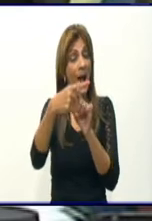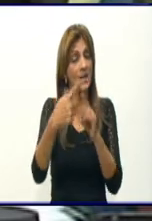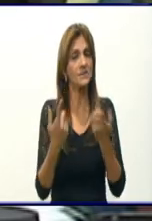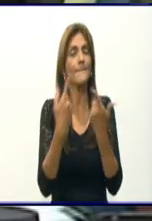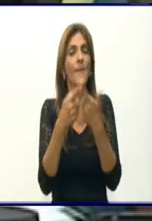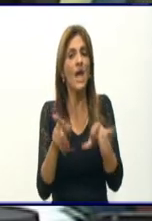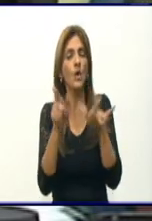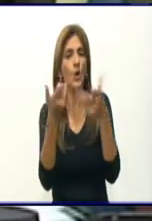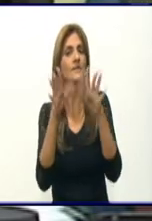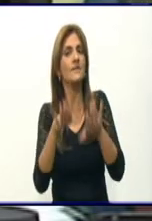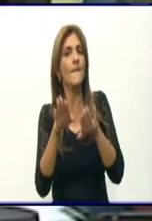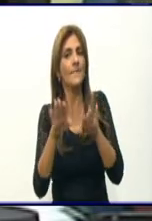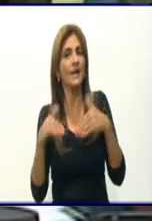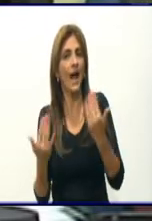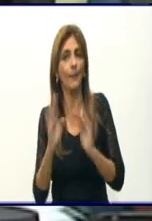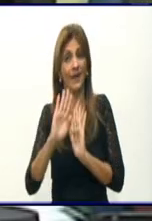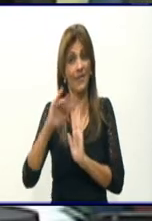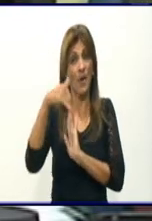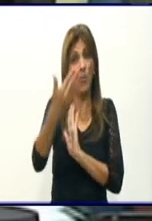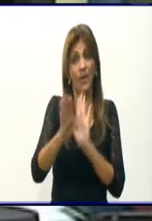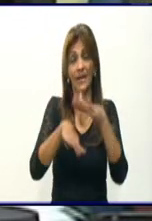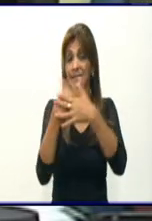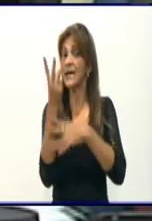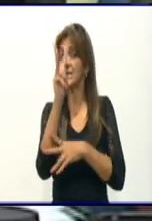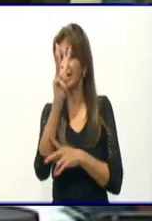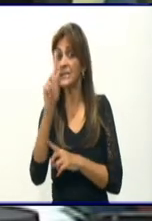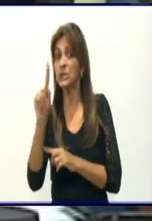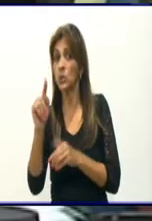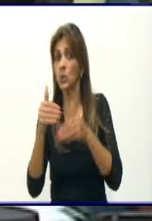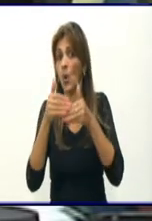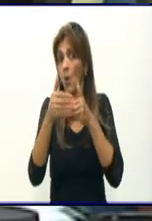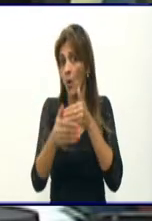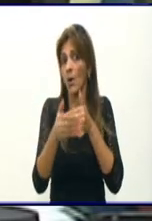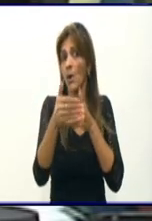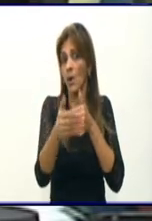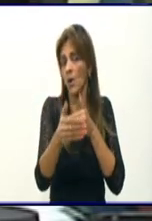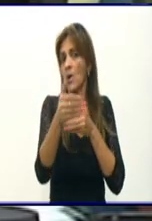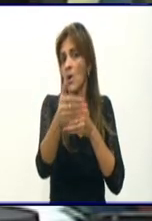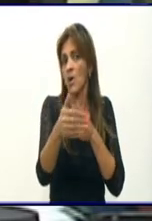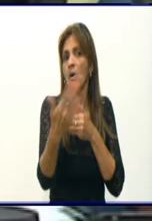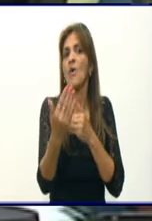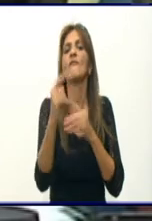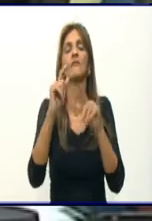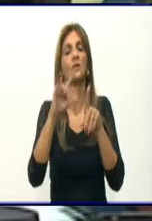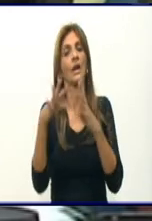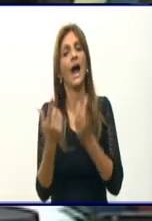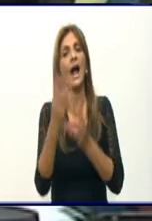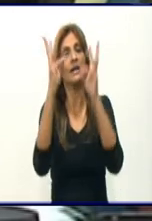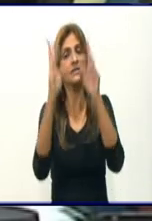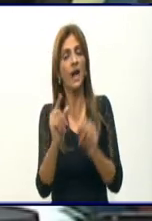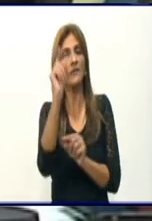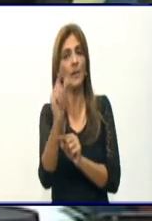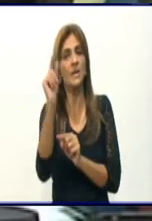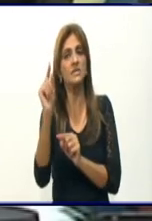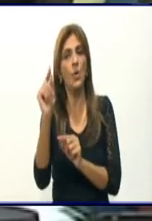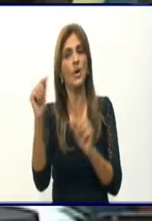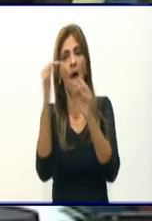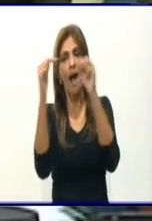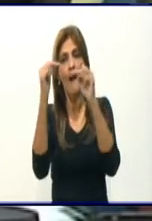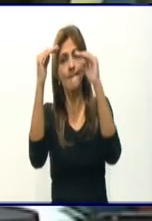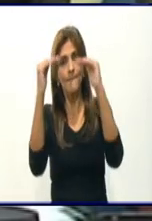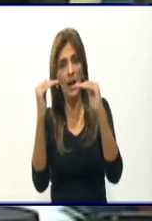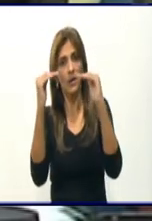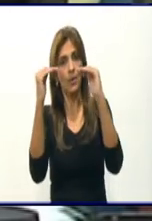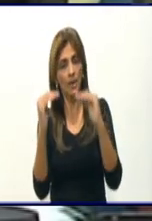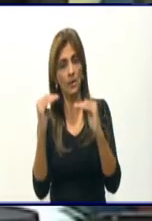a partir de ahí existiera una especie de meseta lo hemos vivido durante todos estos días hoy se reportaron